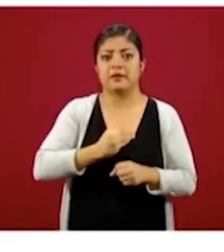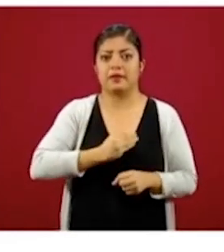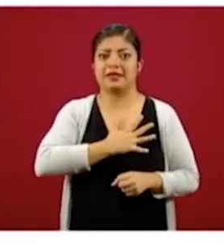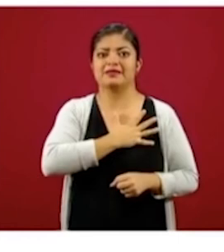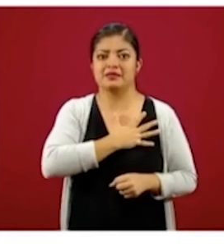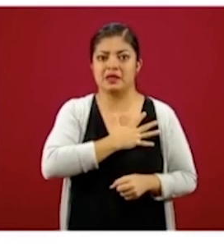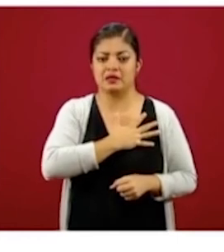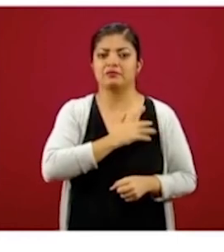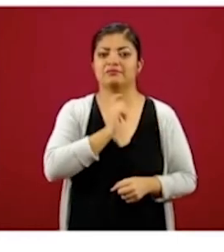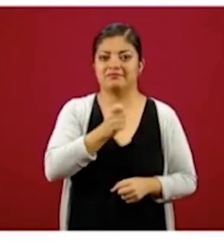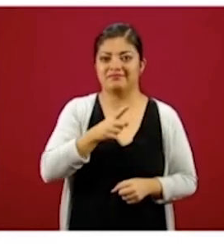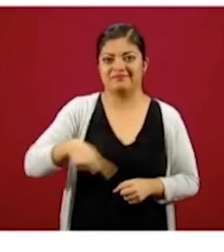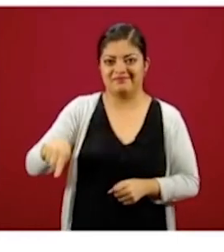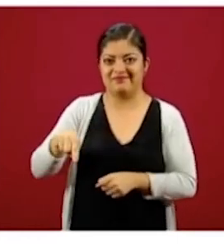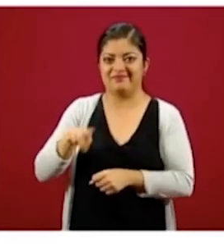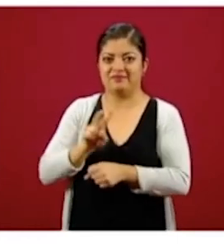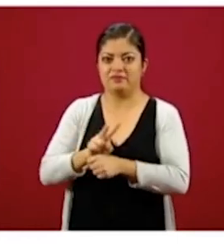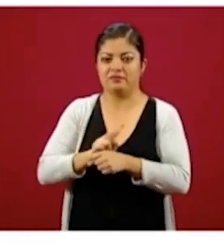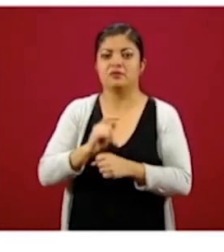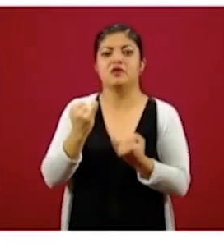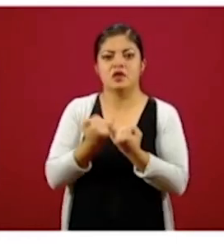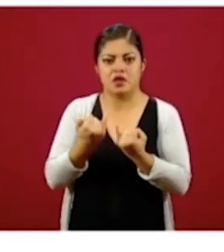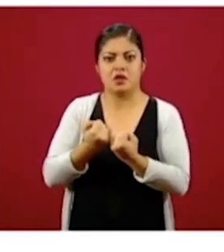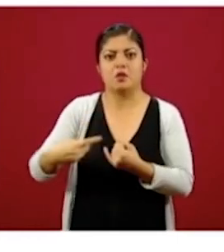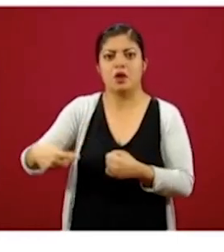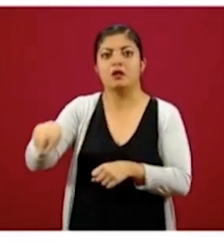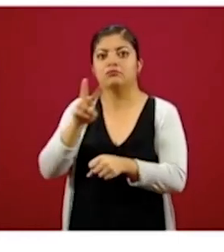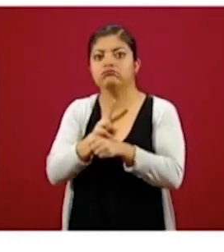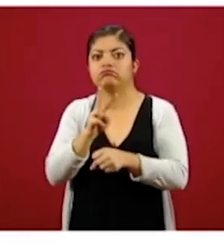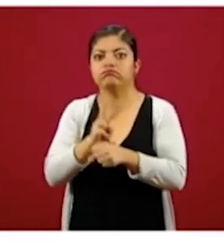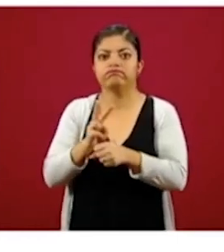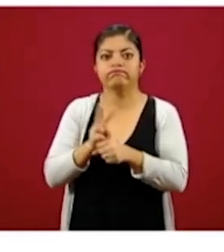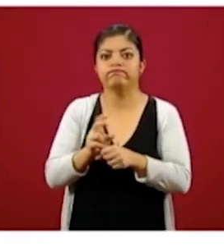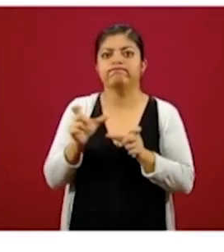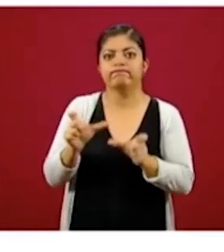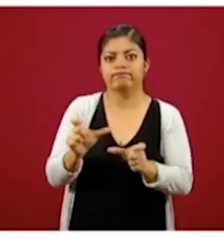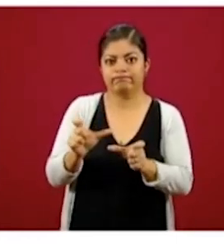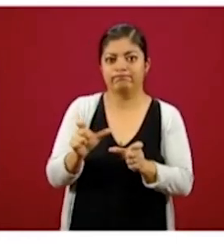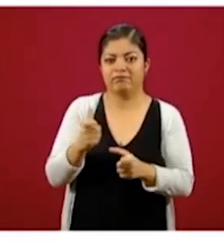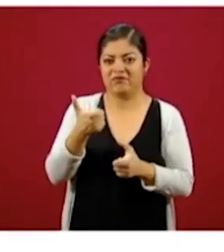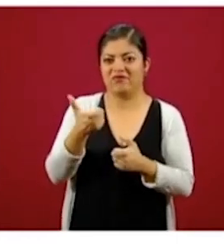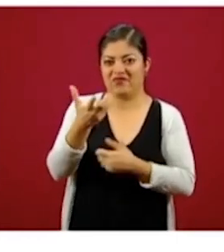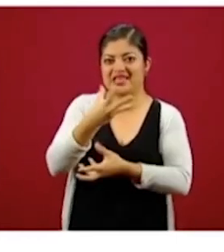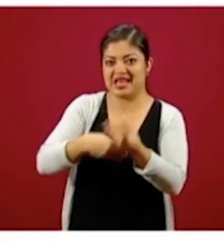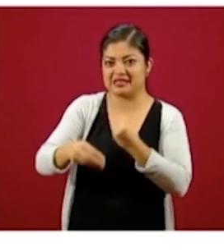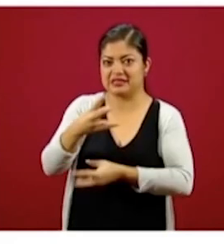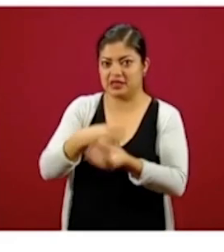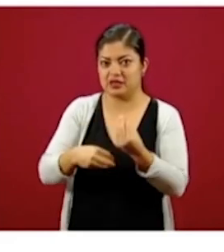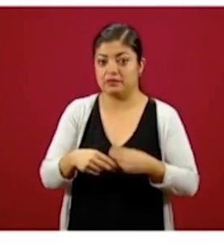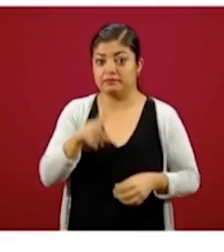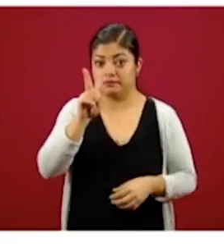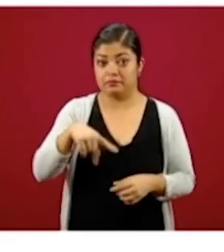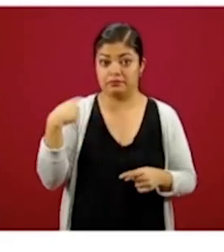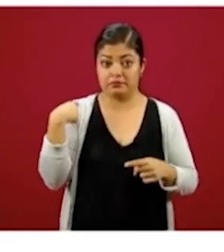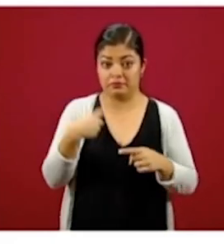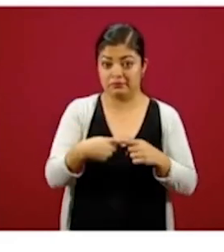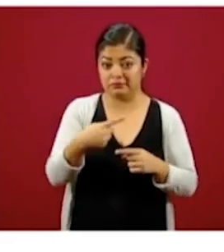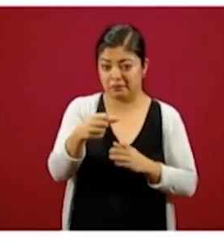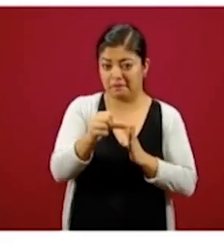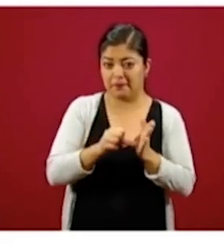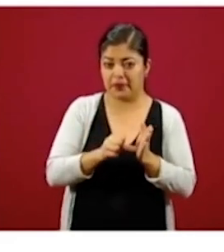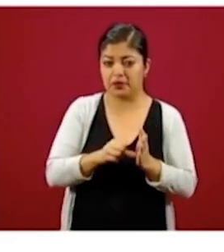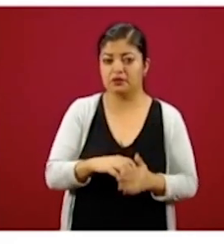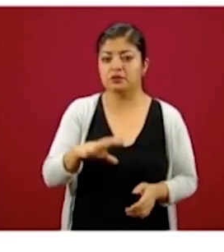la Guardia Nacional, la Unidad de Inteligencia Financieras, y decirles que en este mes hemos logrado neutralizar